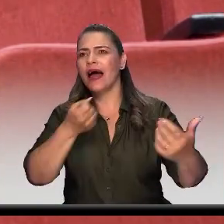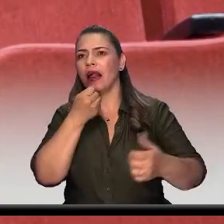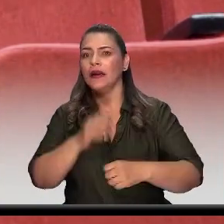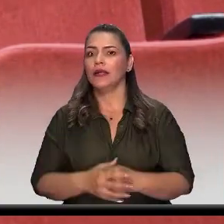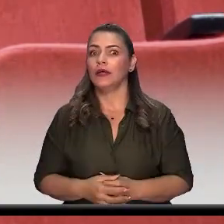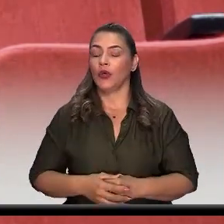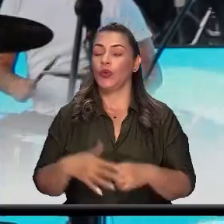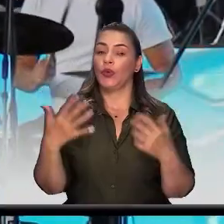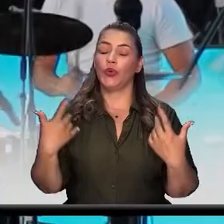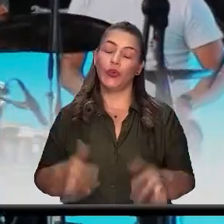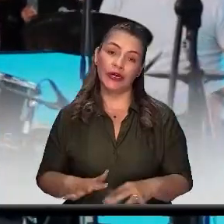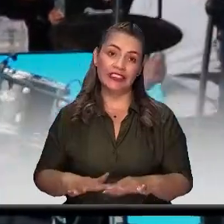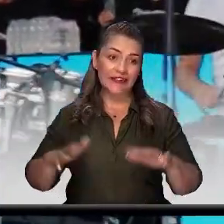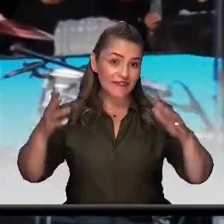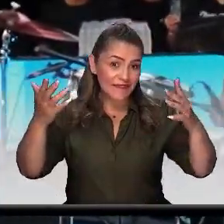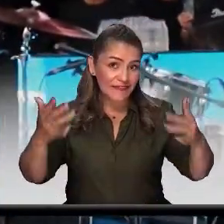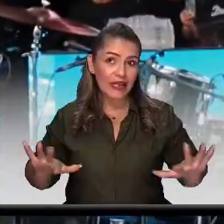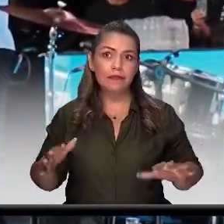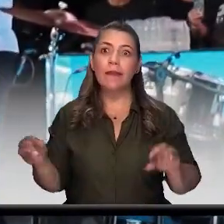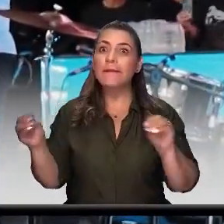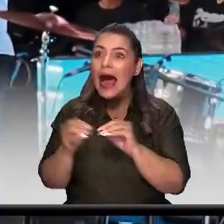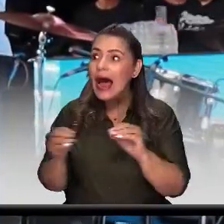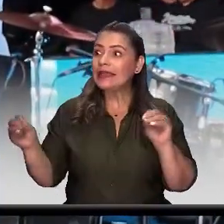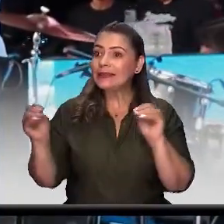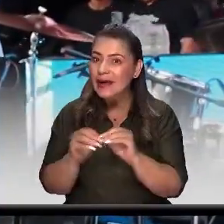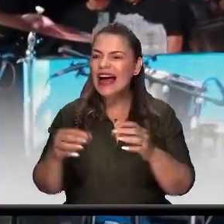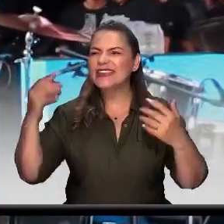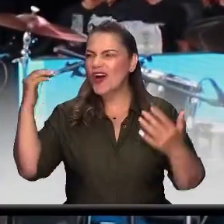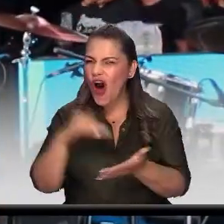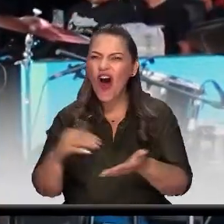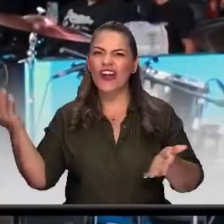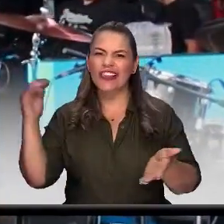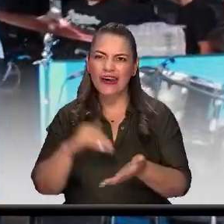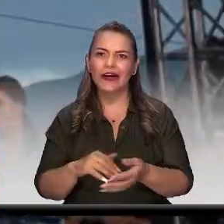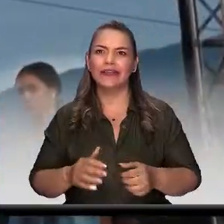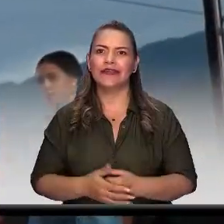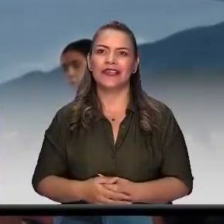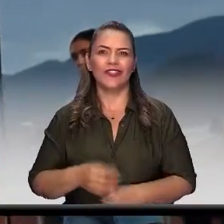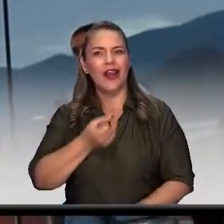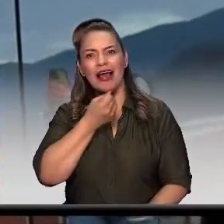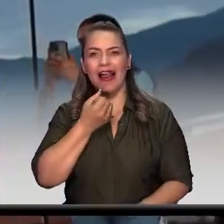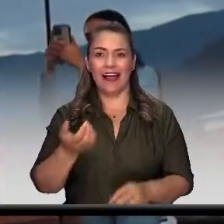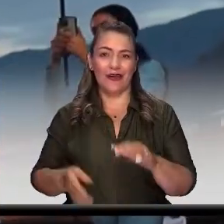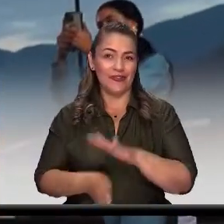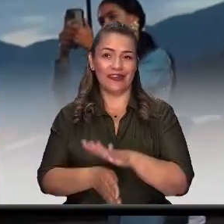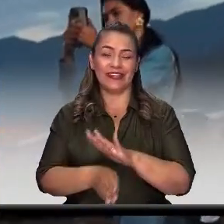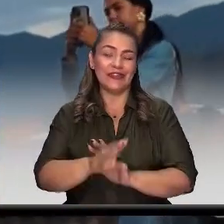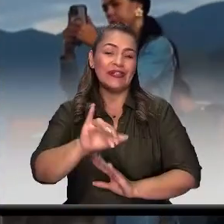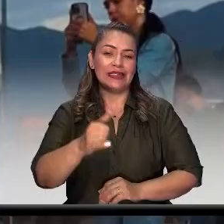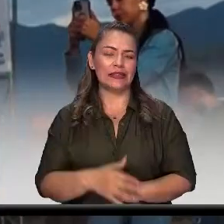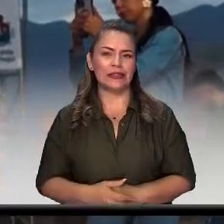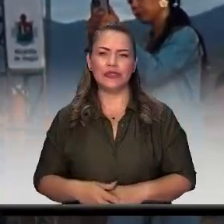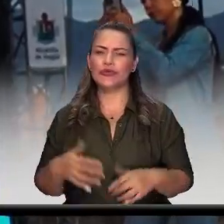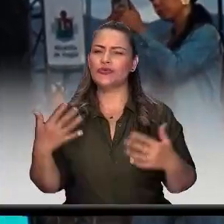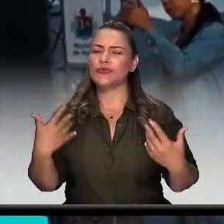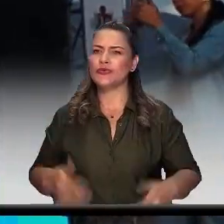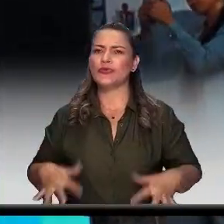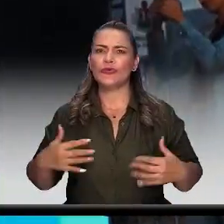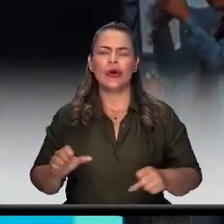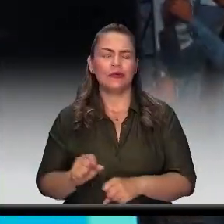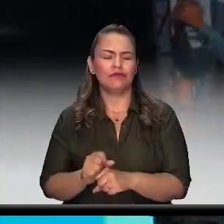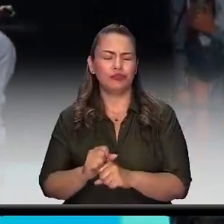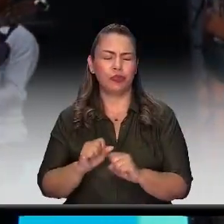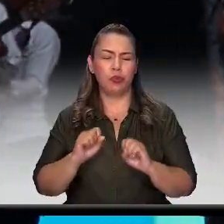tanto que cuando termine la gente me pidió otra canción y cómo decir que no. Yo quedé sorprendida, quedé feliz